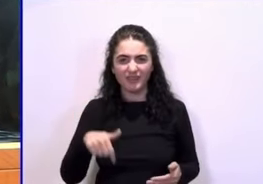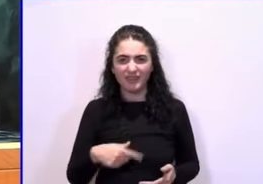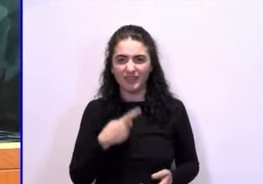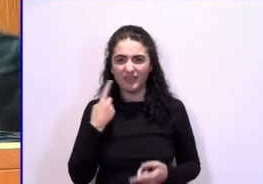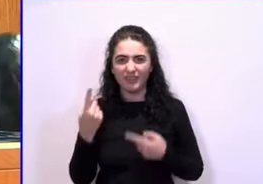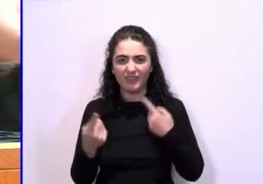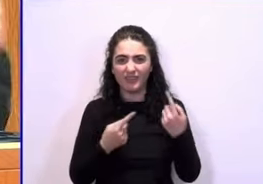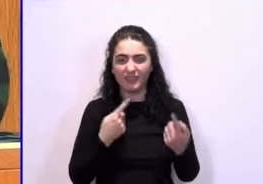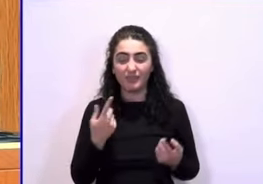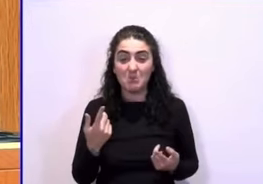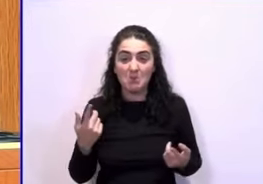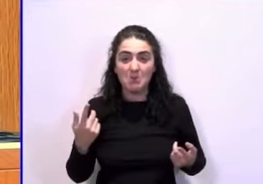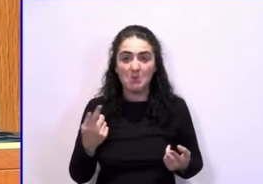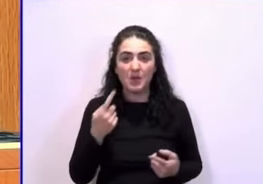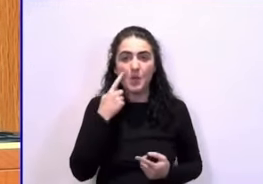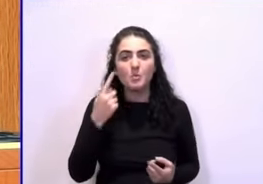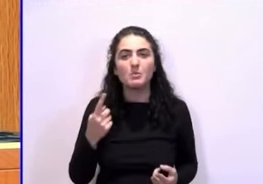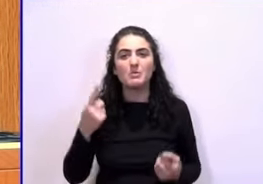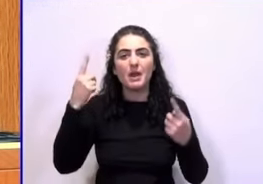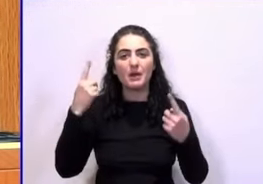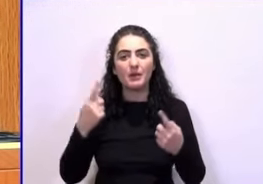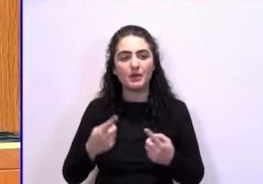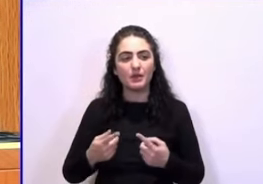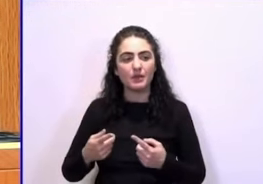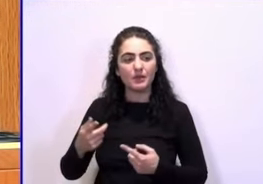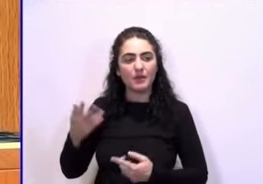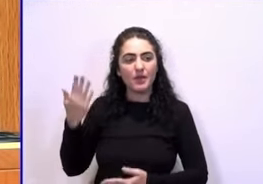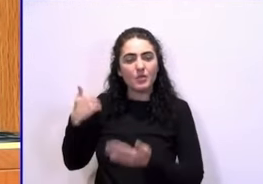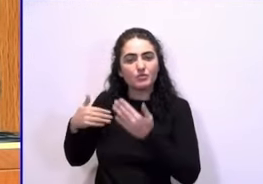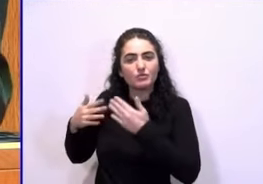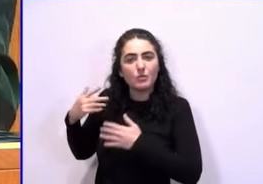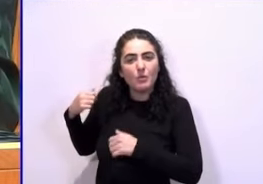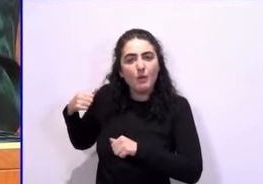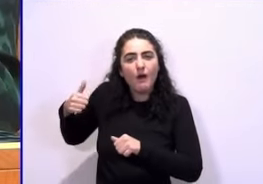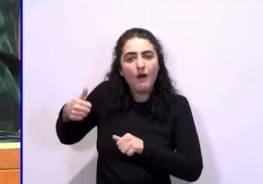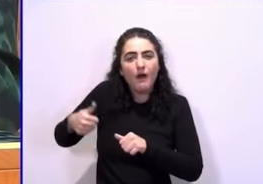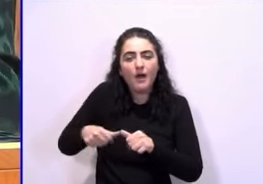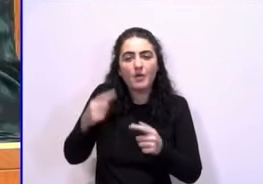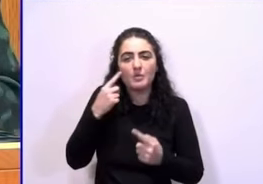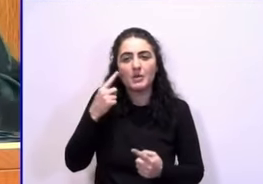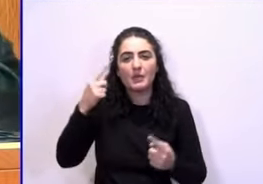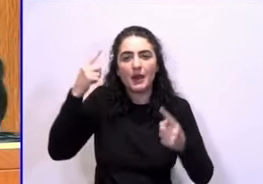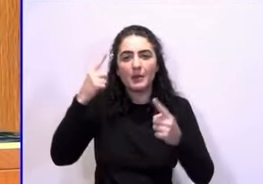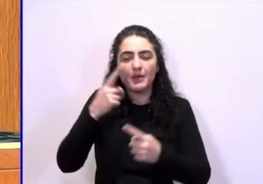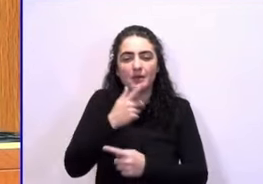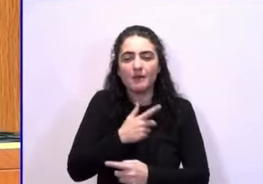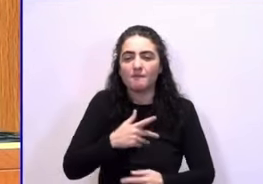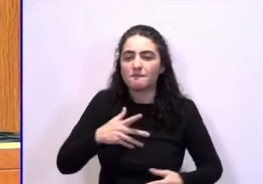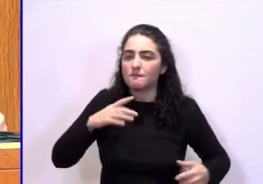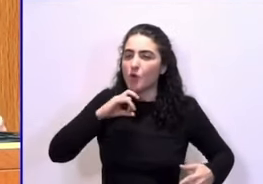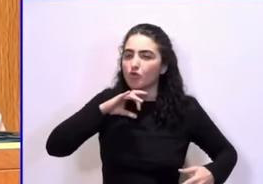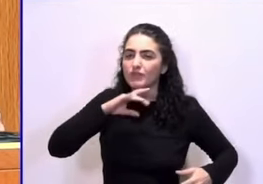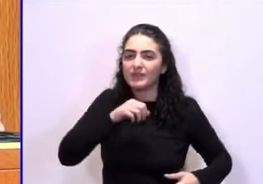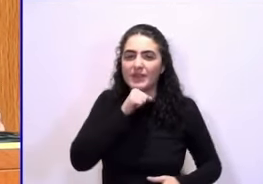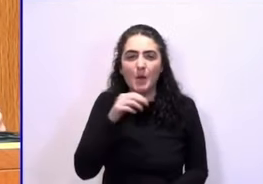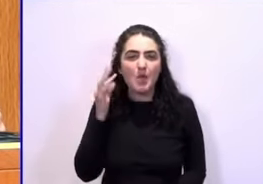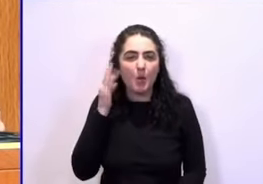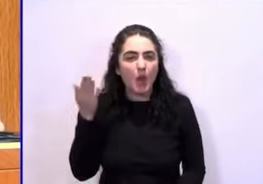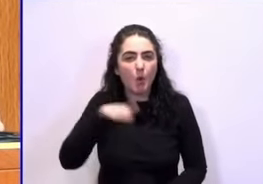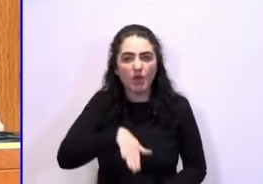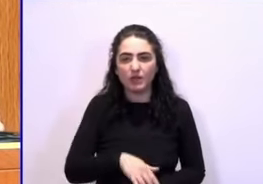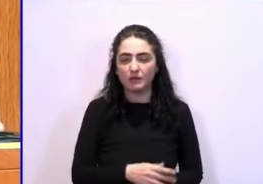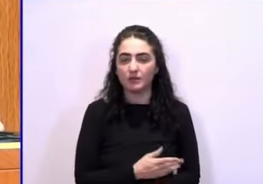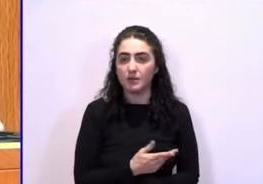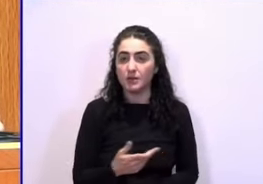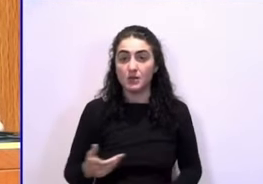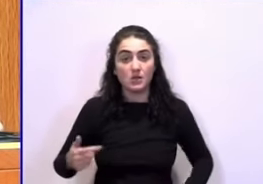Por primera vez en mucho tiempo me alegro de que mi abuela ya no viva. Lo lamenté mucho cuando